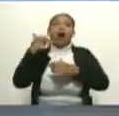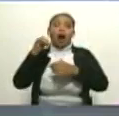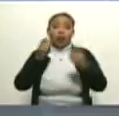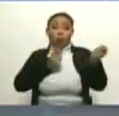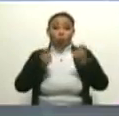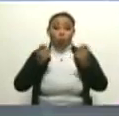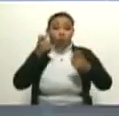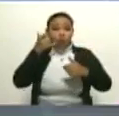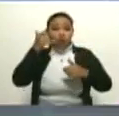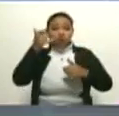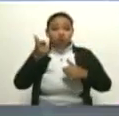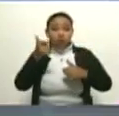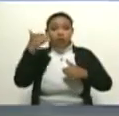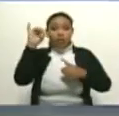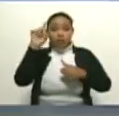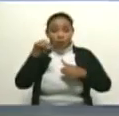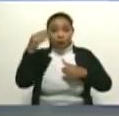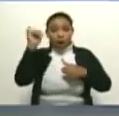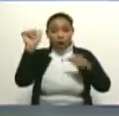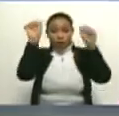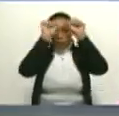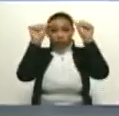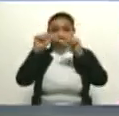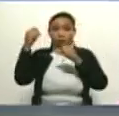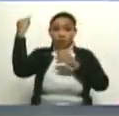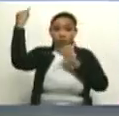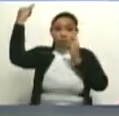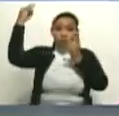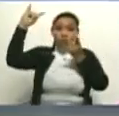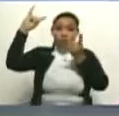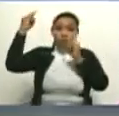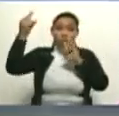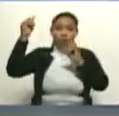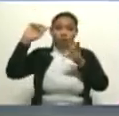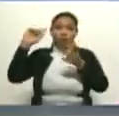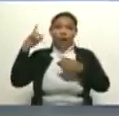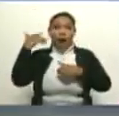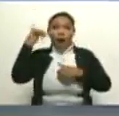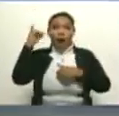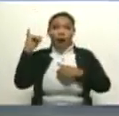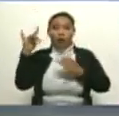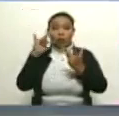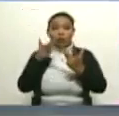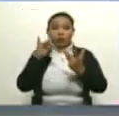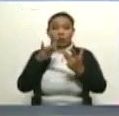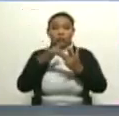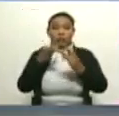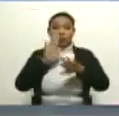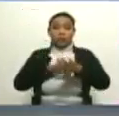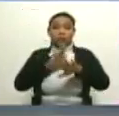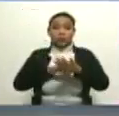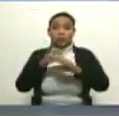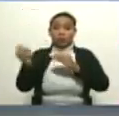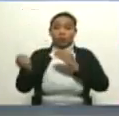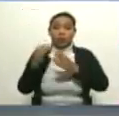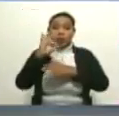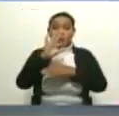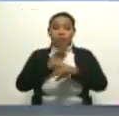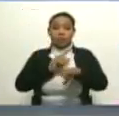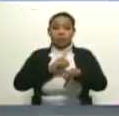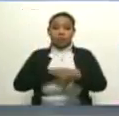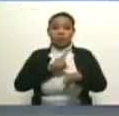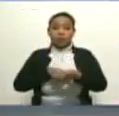y por sistemas de satélite. Claro. Y el paciente marca la alarma y yo la recibo en tres minutos en